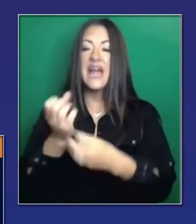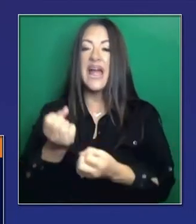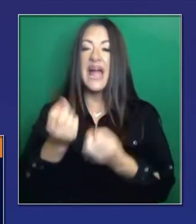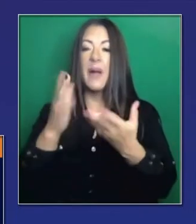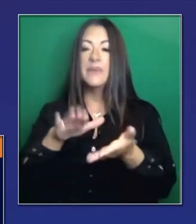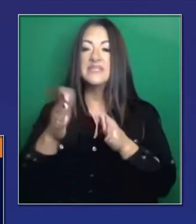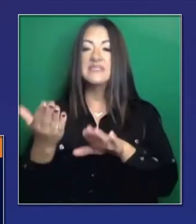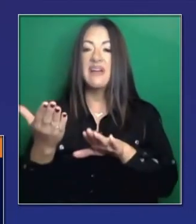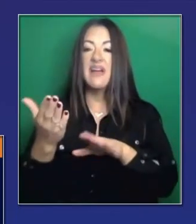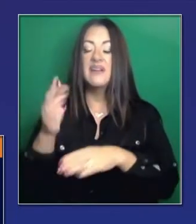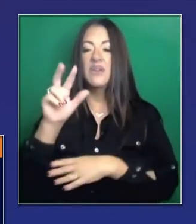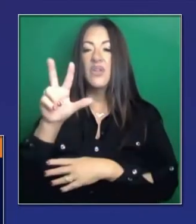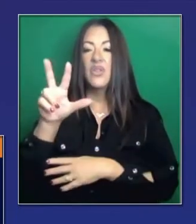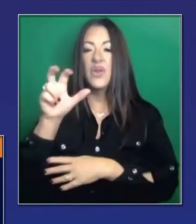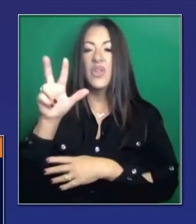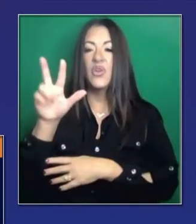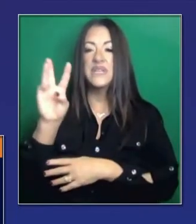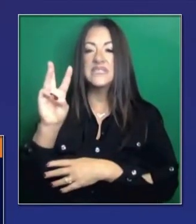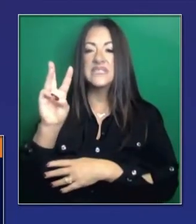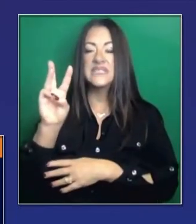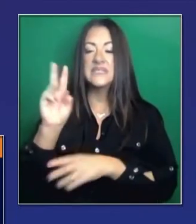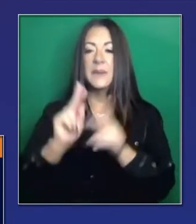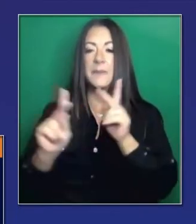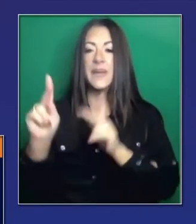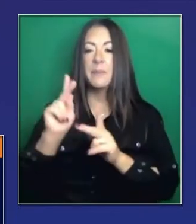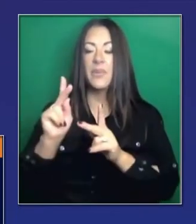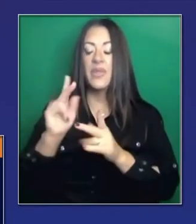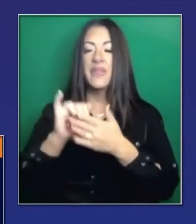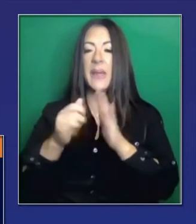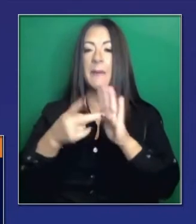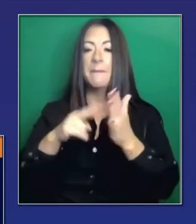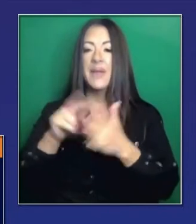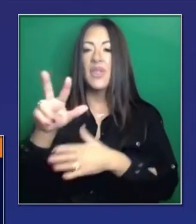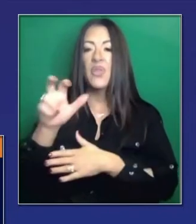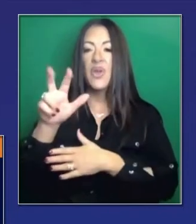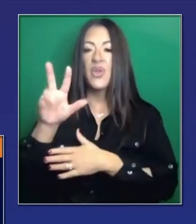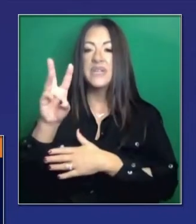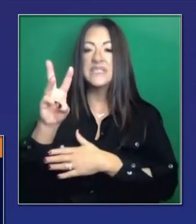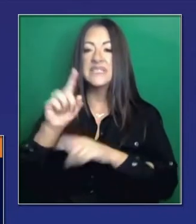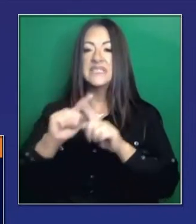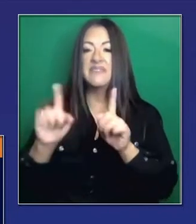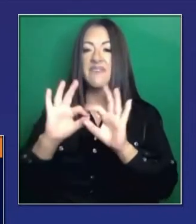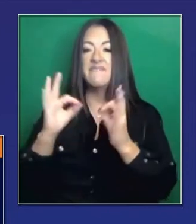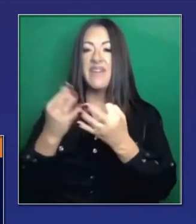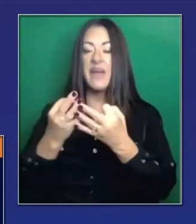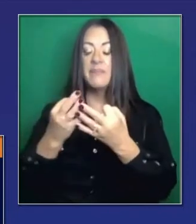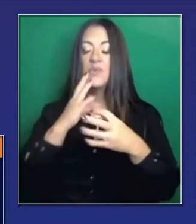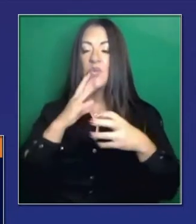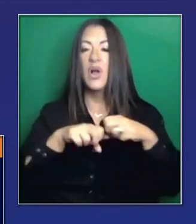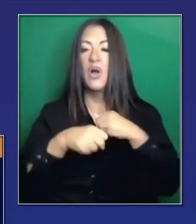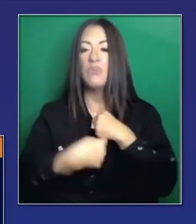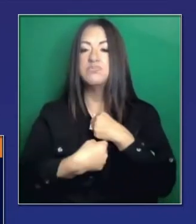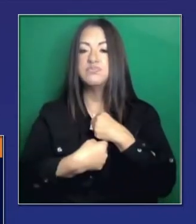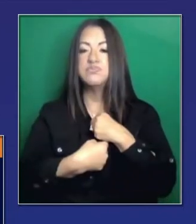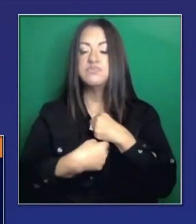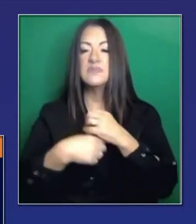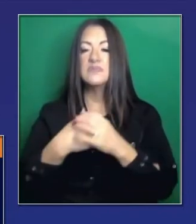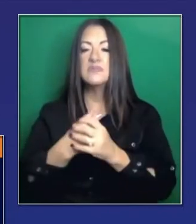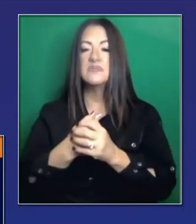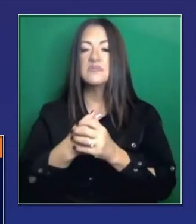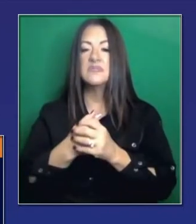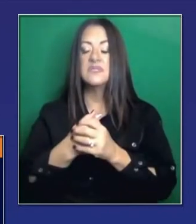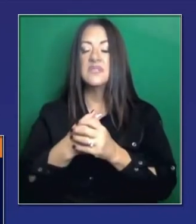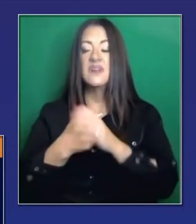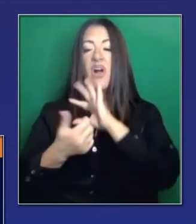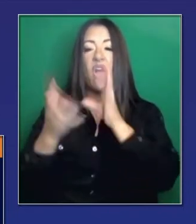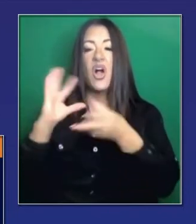como promedio cada siete días, familias destrozadas por esta pandemia. Para ponerlo en perspectiva, casi 4.000